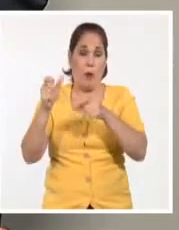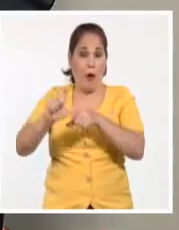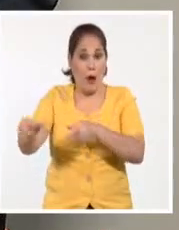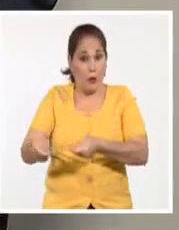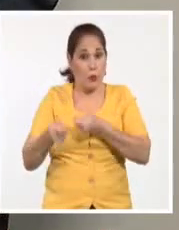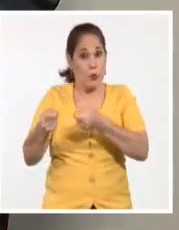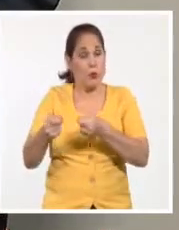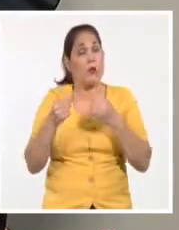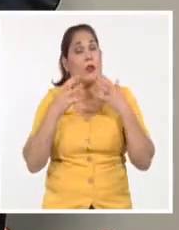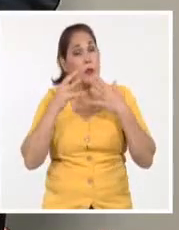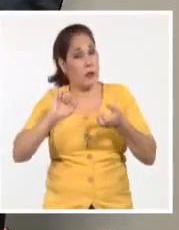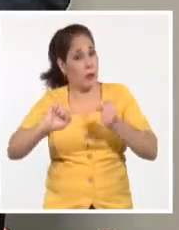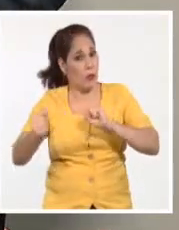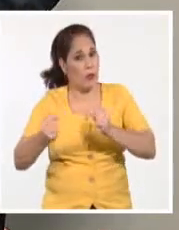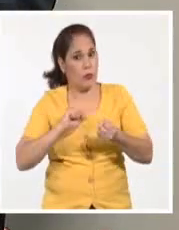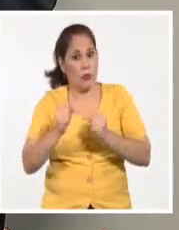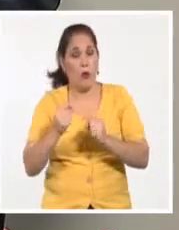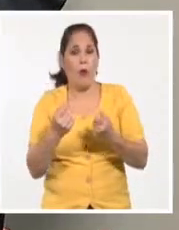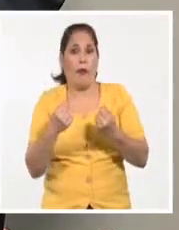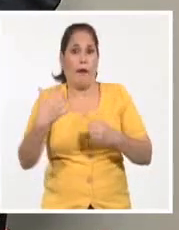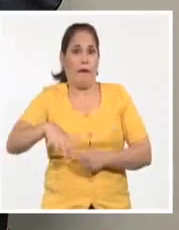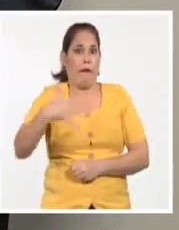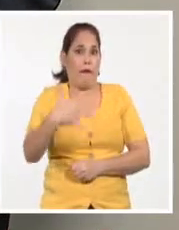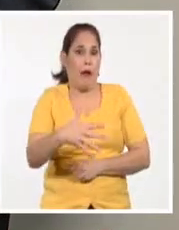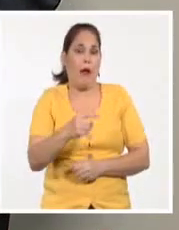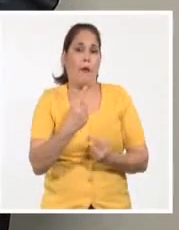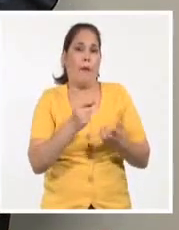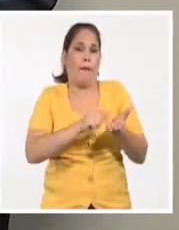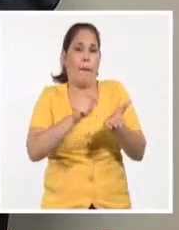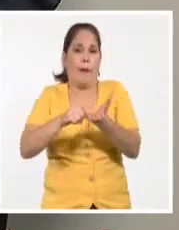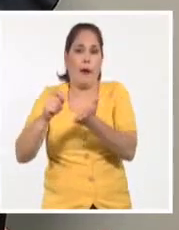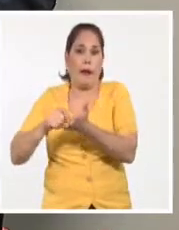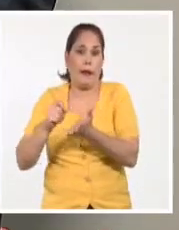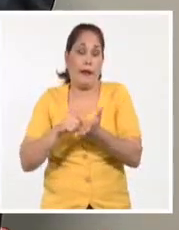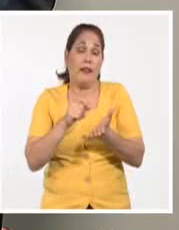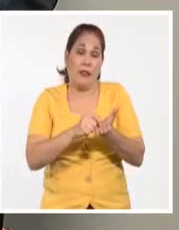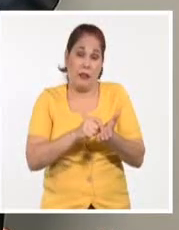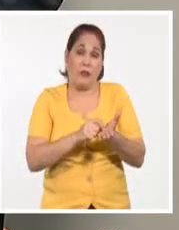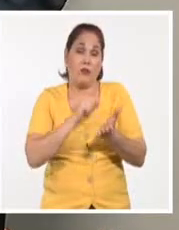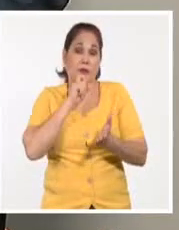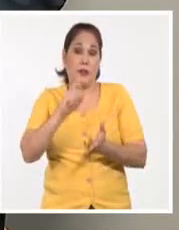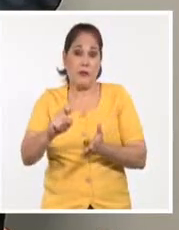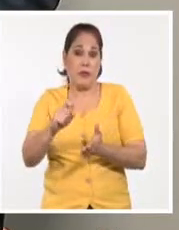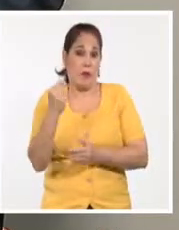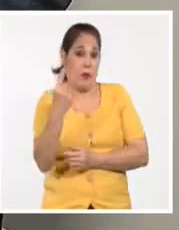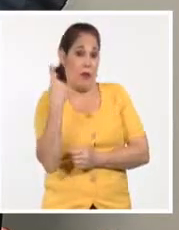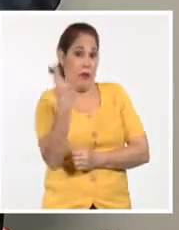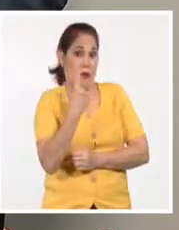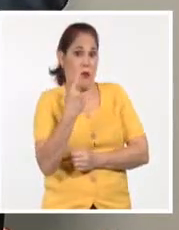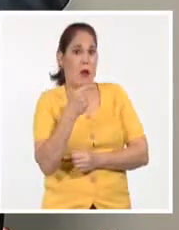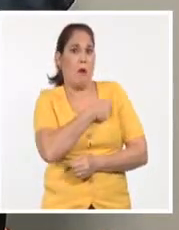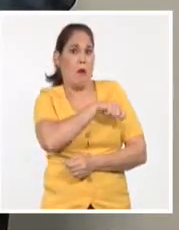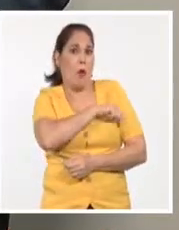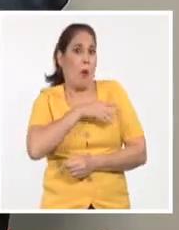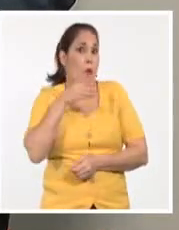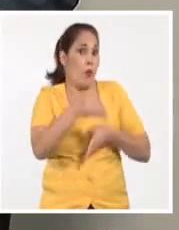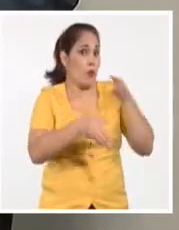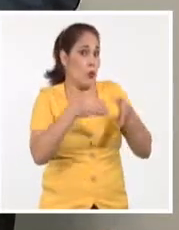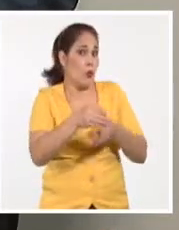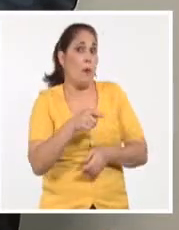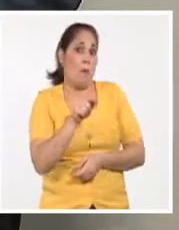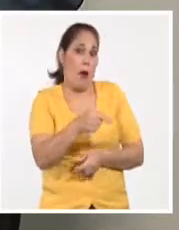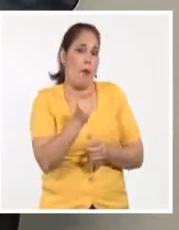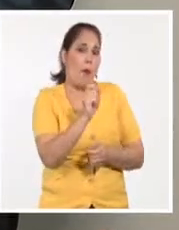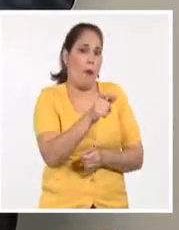importante para el control de la inflación la oferta de los mercados agropecuarios en CUP, a donde la población, es decir, todos nosotros,